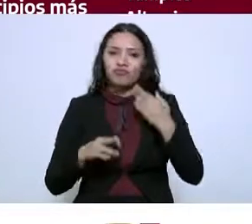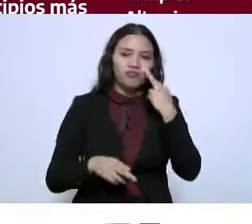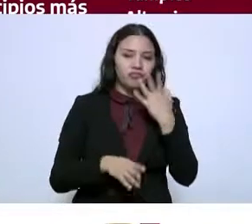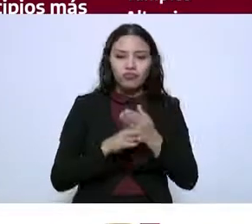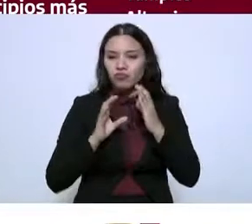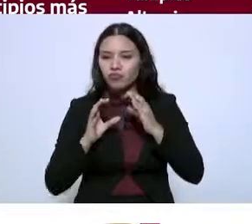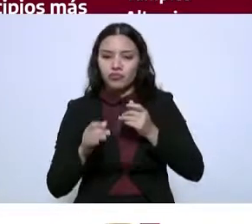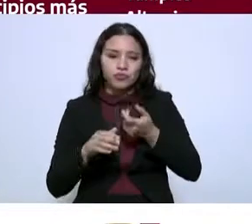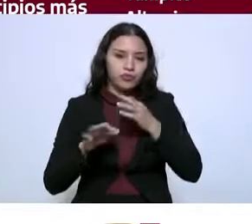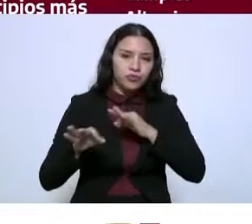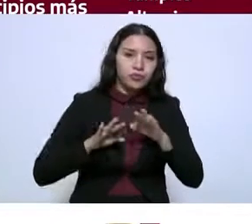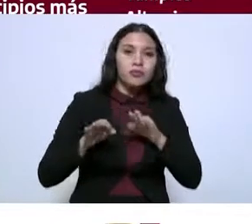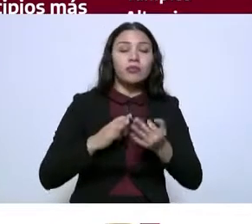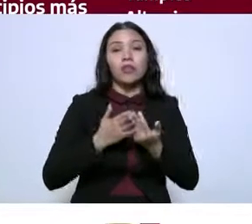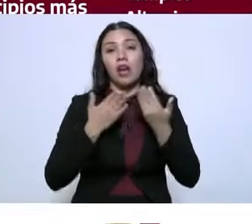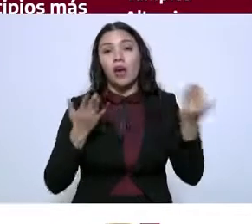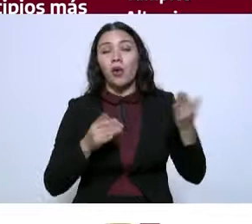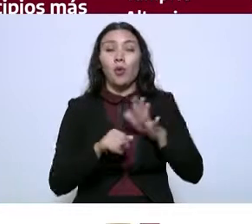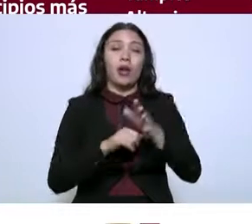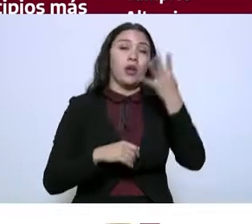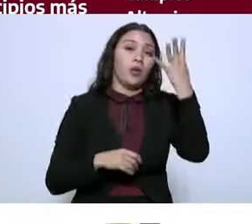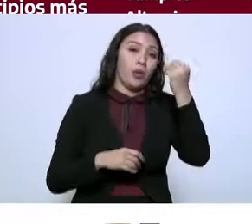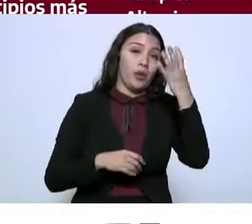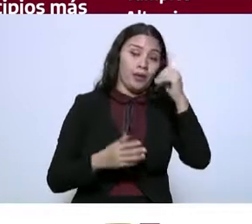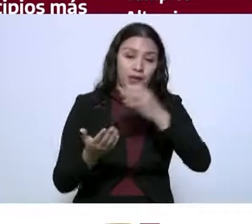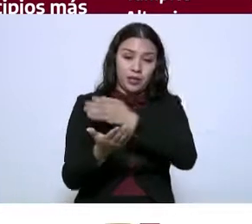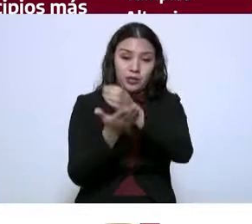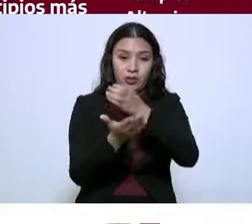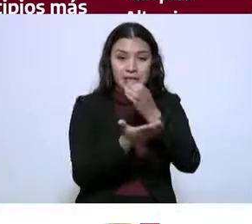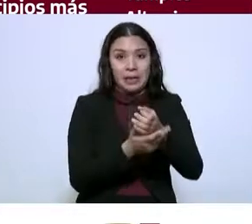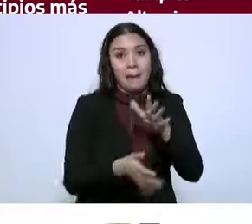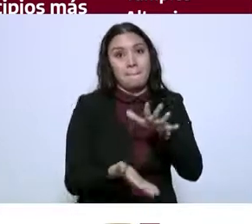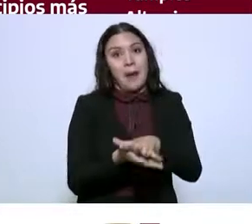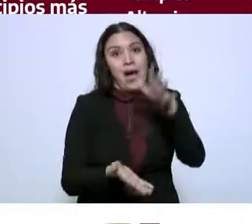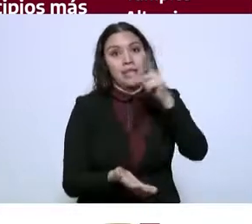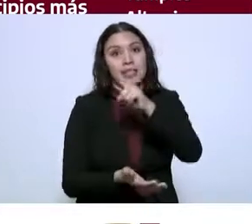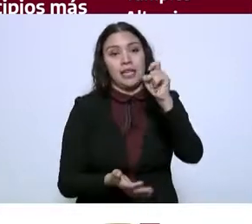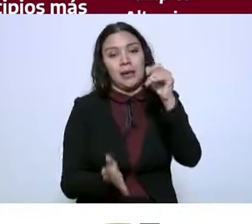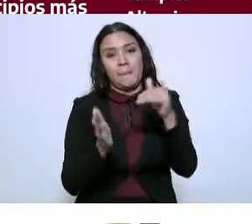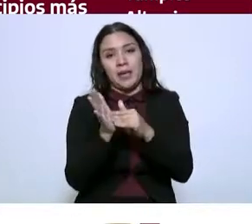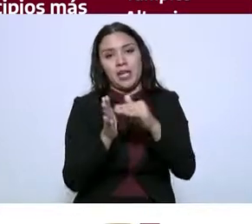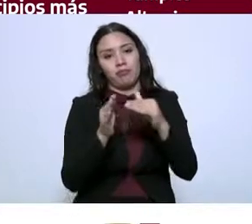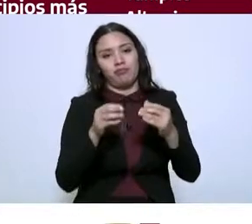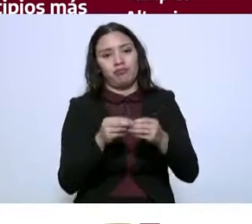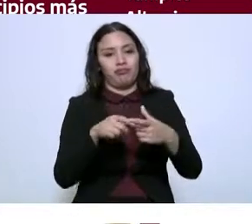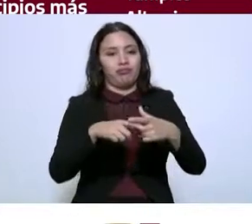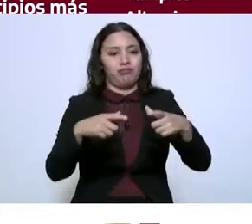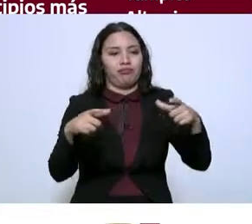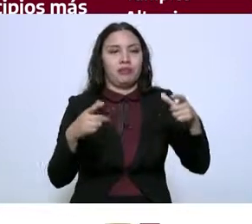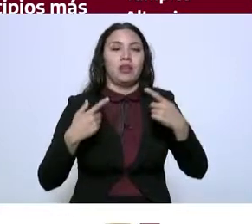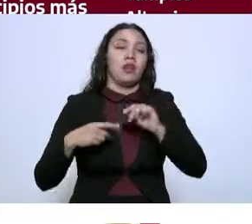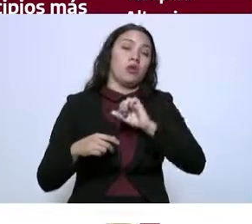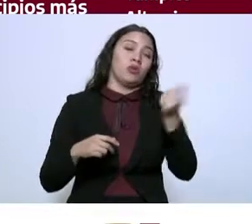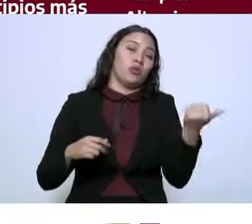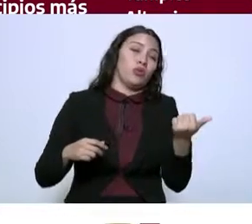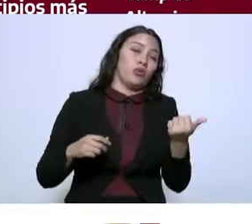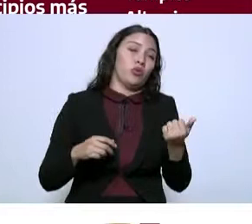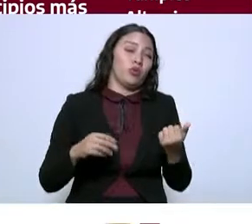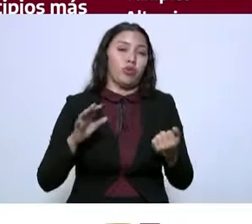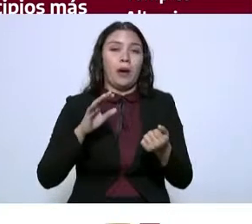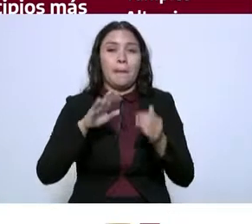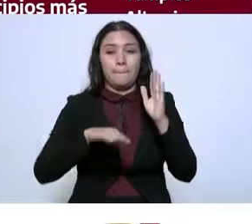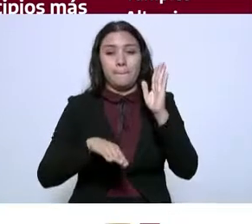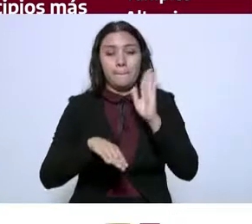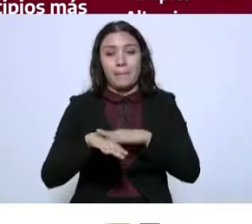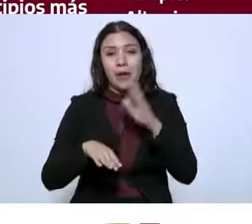con nueve municipios que son los más poblados y que exceden de más de cien mil habitantes, y lo demás en los cuarenta y tres de los restantes